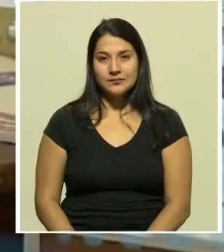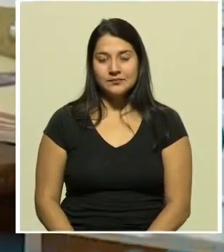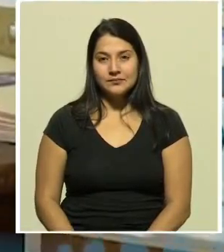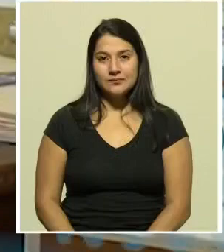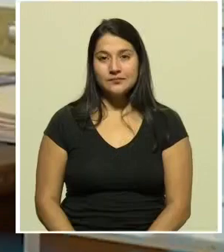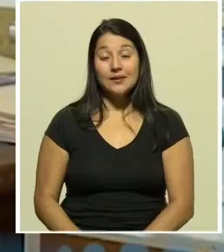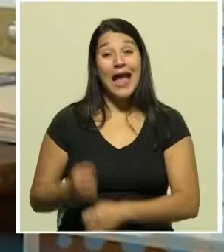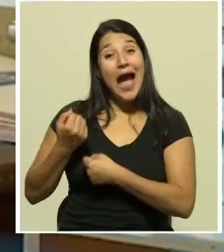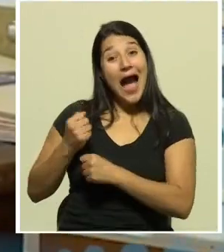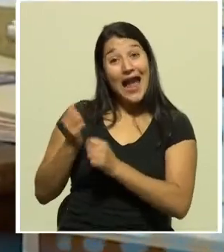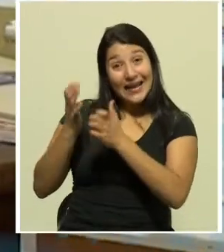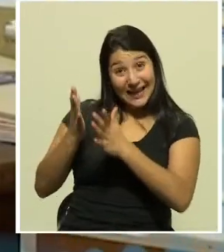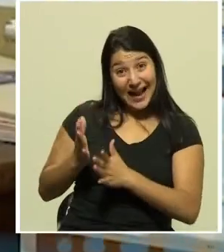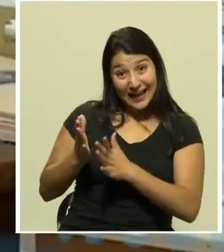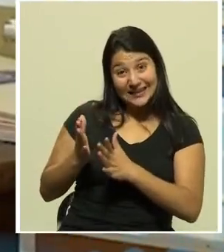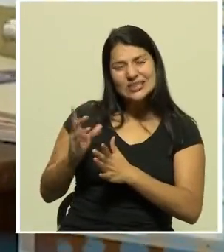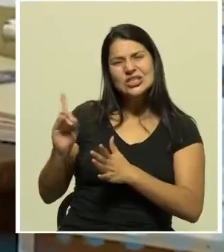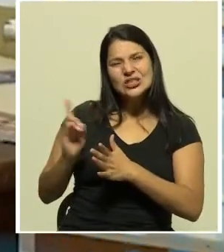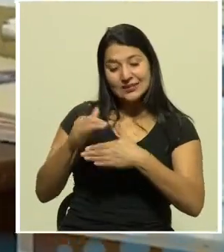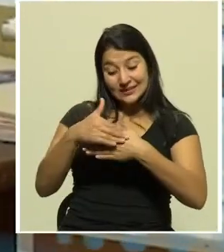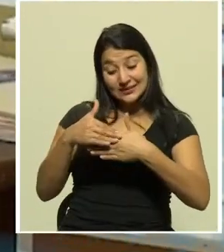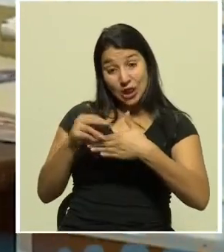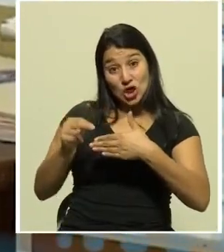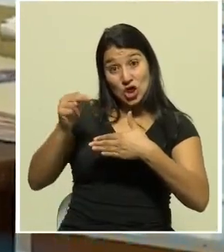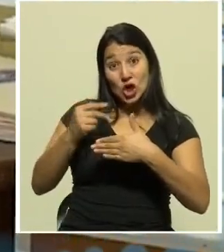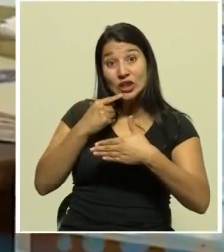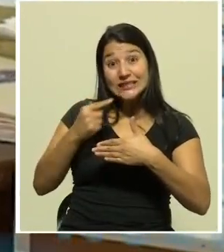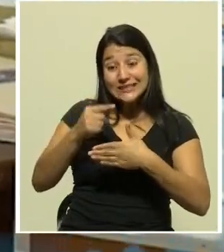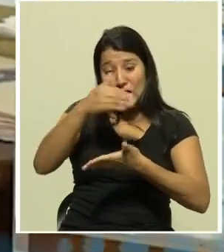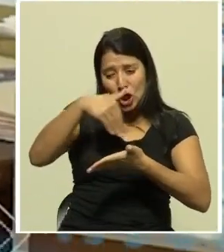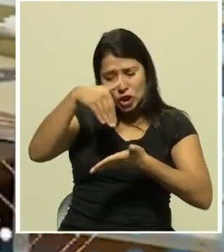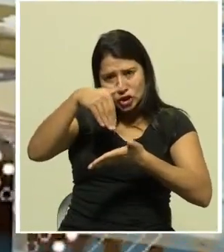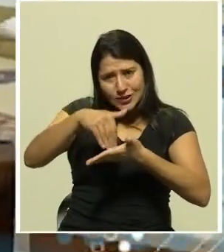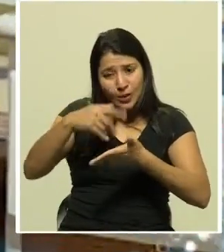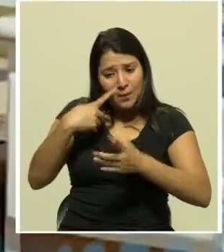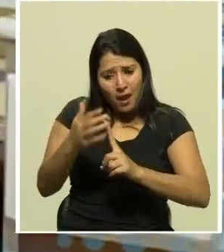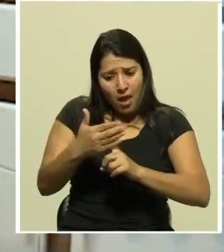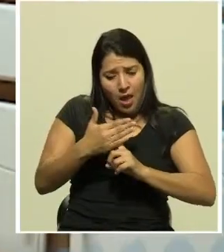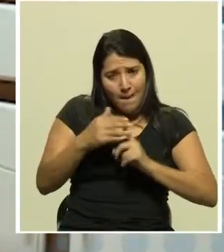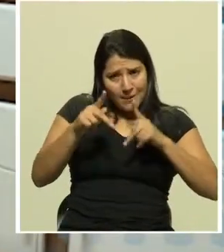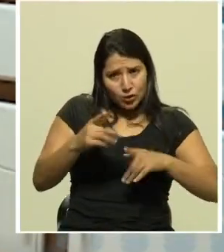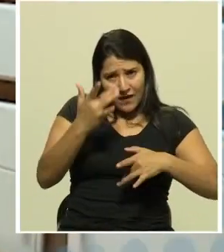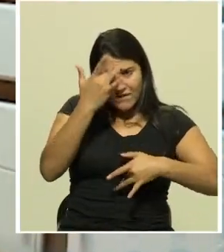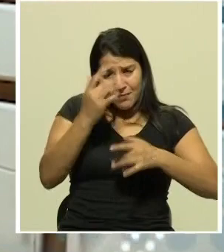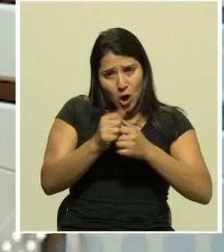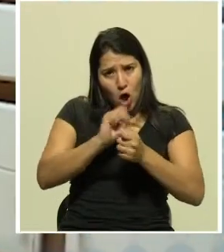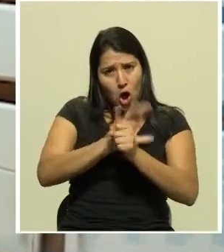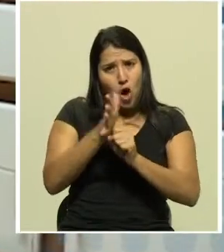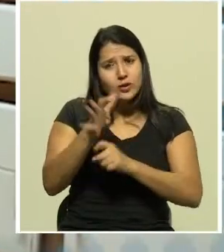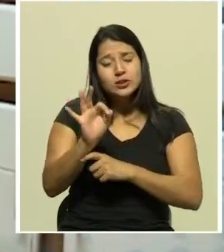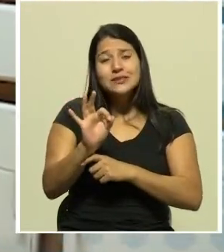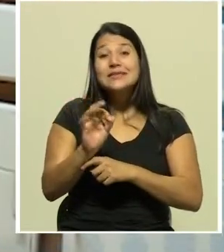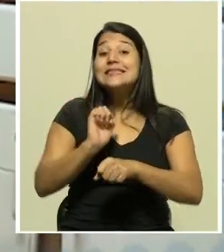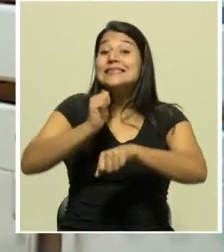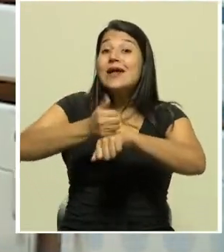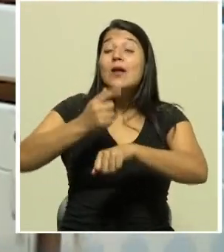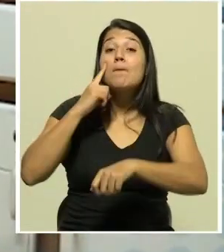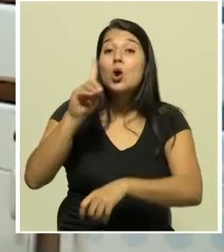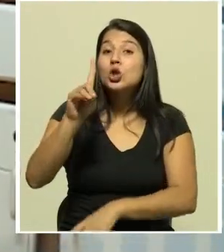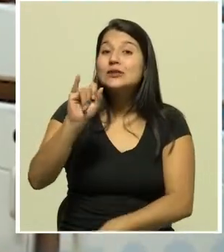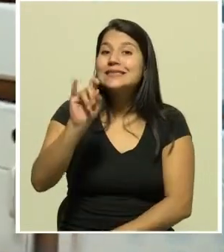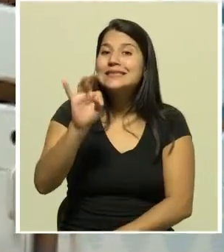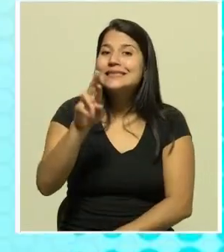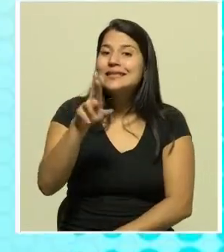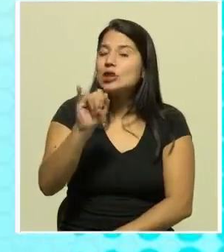Los alcaldes de la zona norte aseguraron que los centros de aislamiento para COVID-19 se manejará por distrito y no en un solo